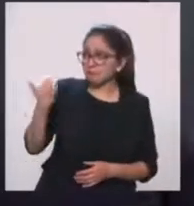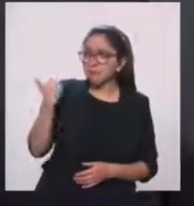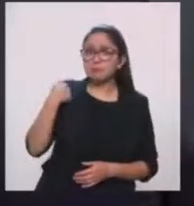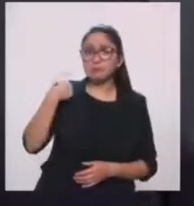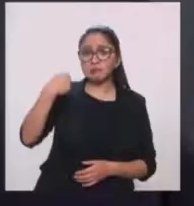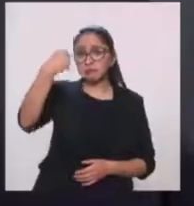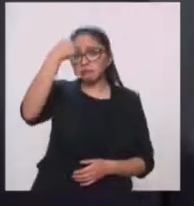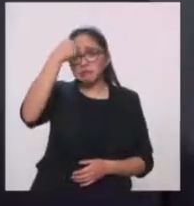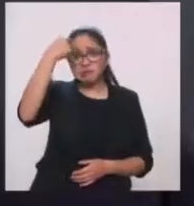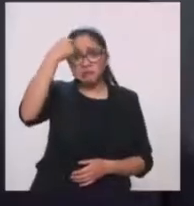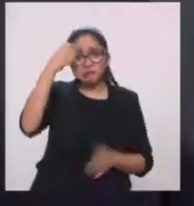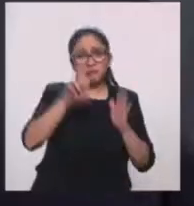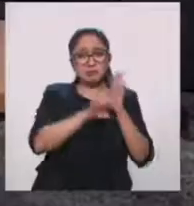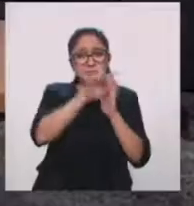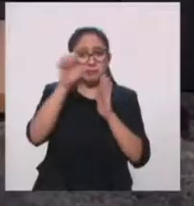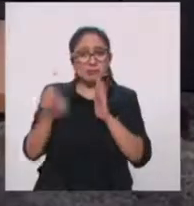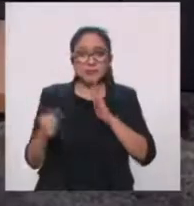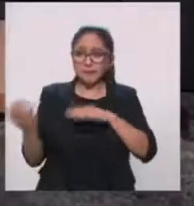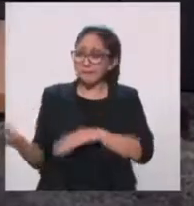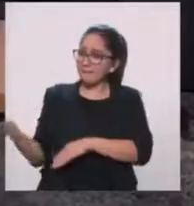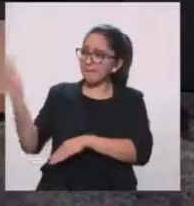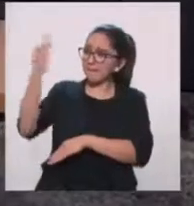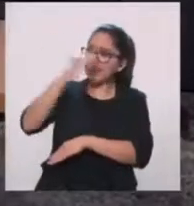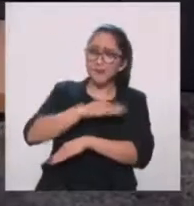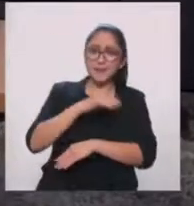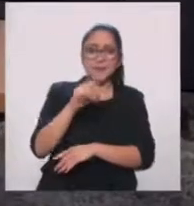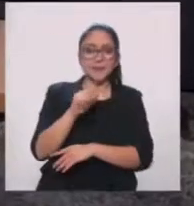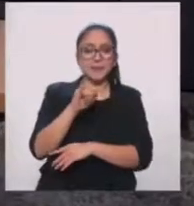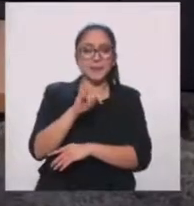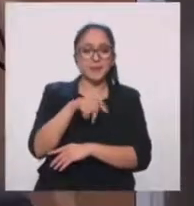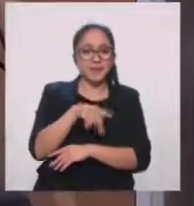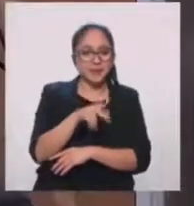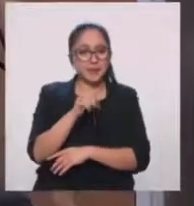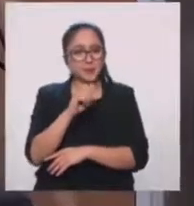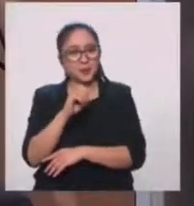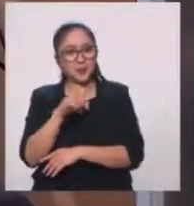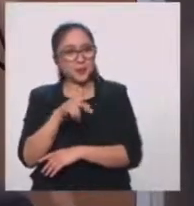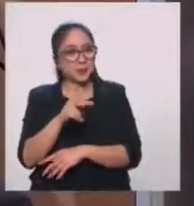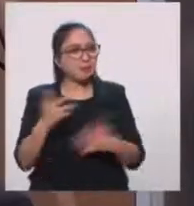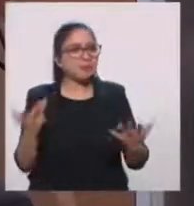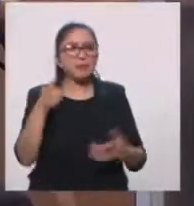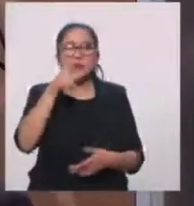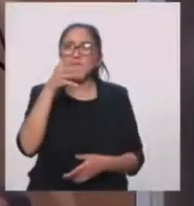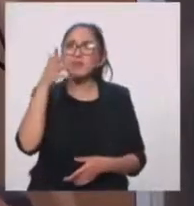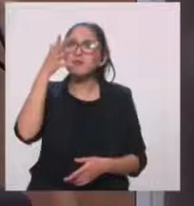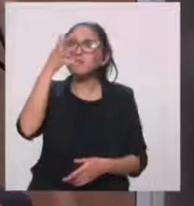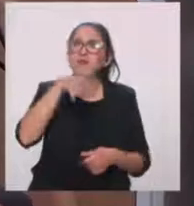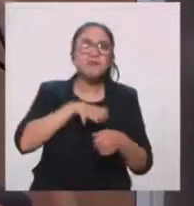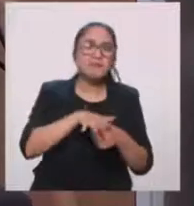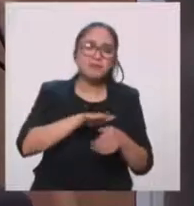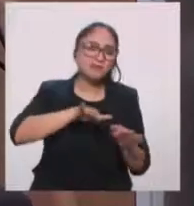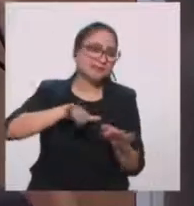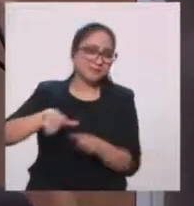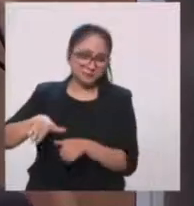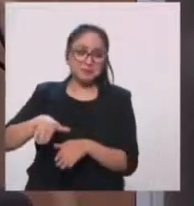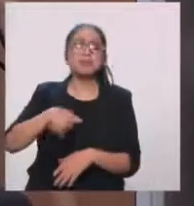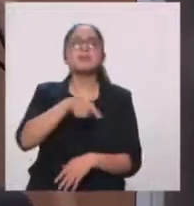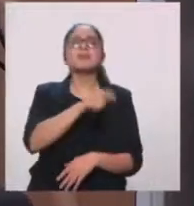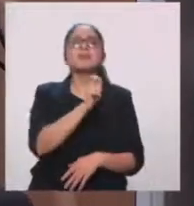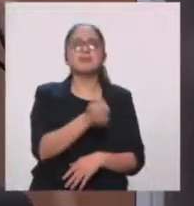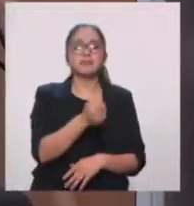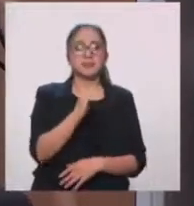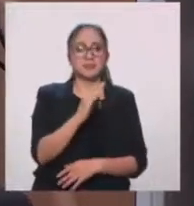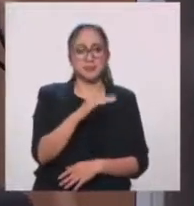pasamos todo el día en TikTok, imagínense. Te la pasas. Bueno, ¿por qué le digo de esto y por qué te lo comento? Porque, mira, Manuel